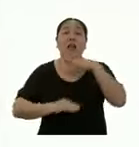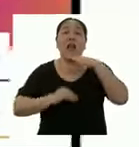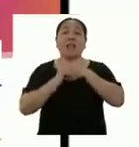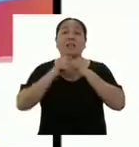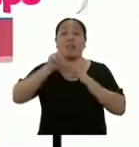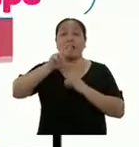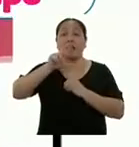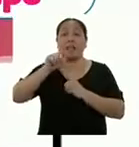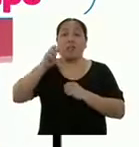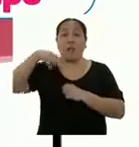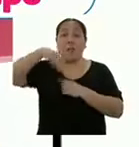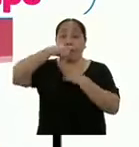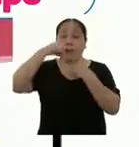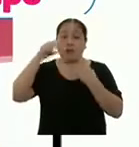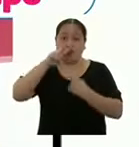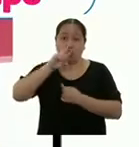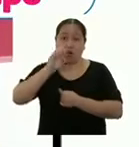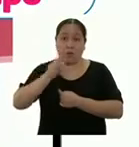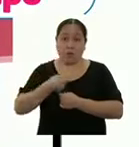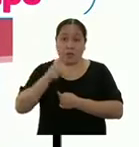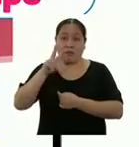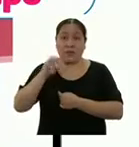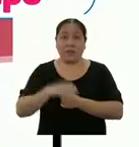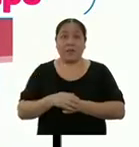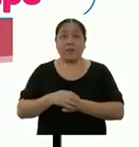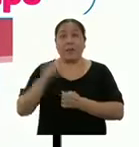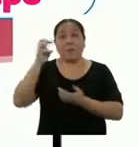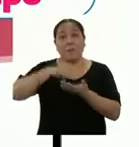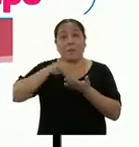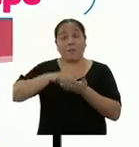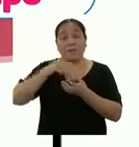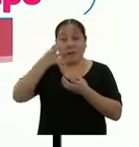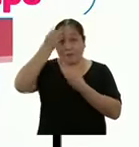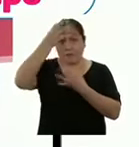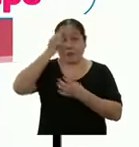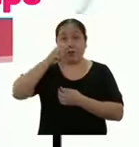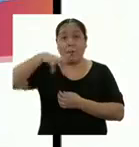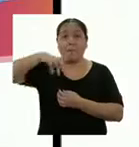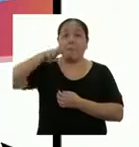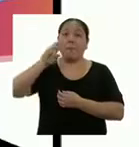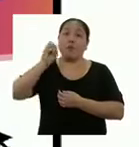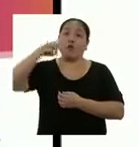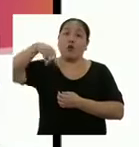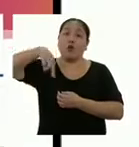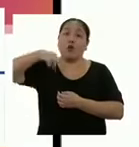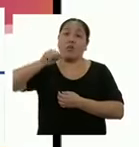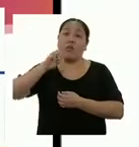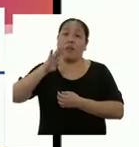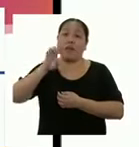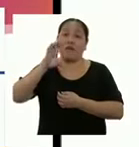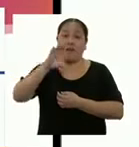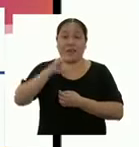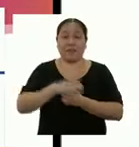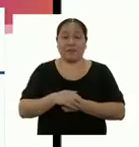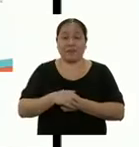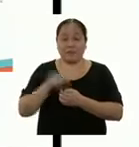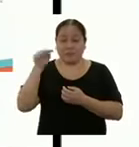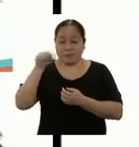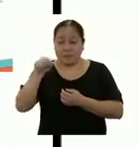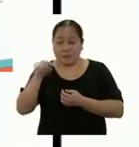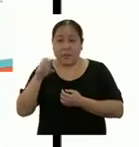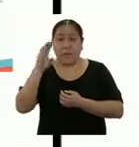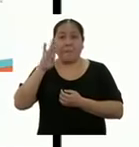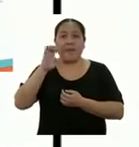Mayor información, ingresa a www.pronavec.gov.pe. Click Beca Mi Vocación